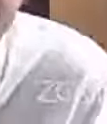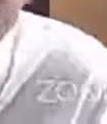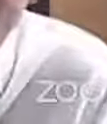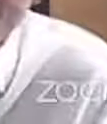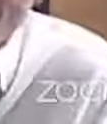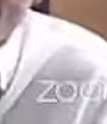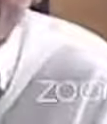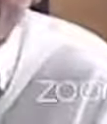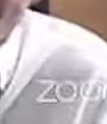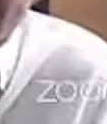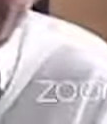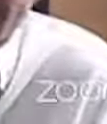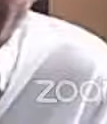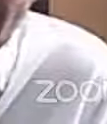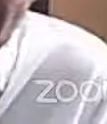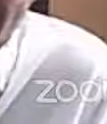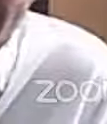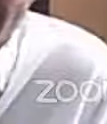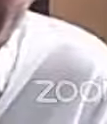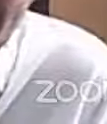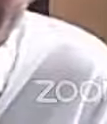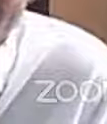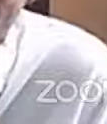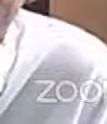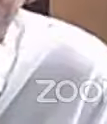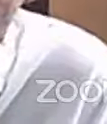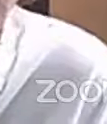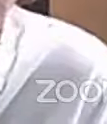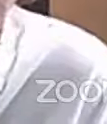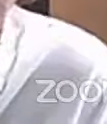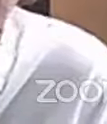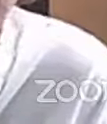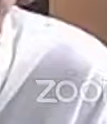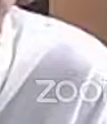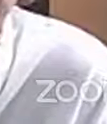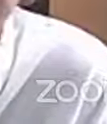muchas gracias Andrés buenos días a todos y todos todos